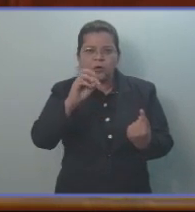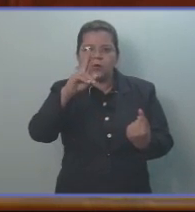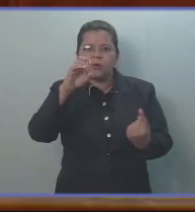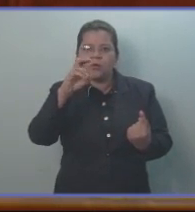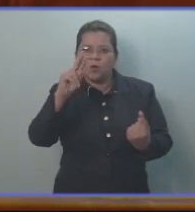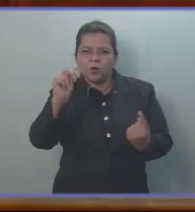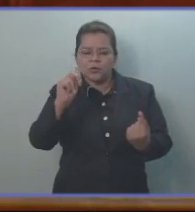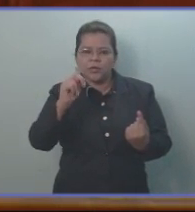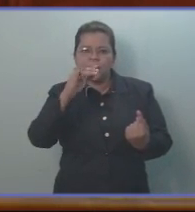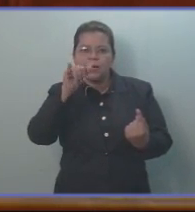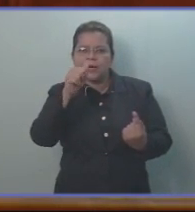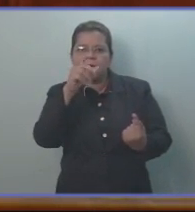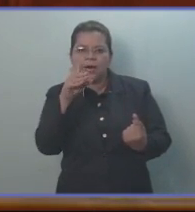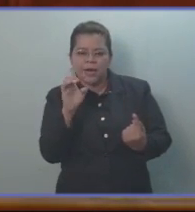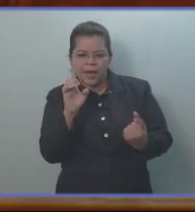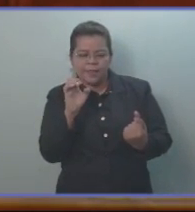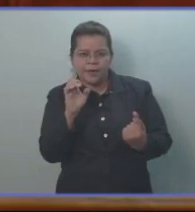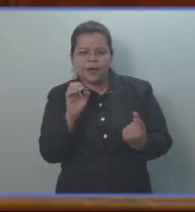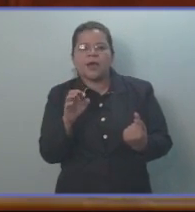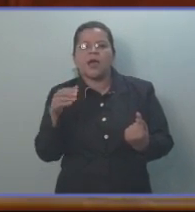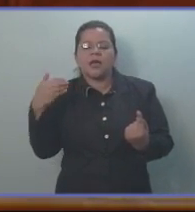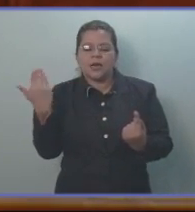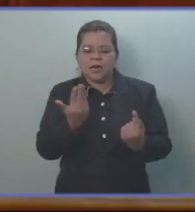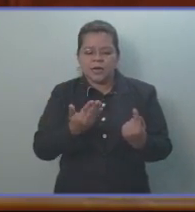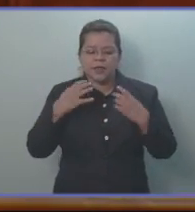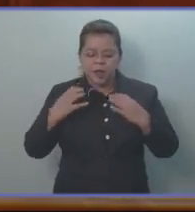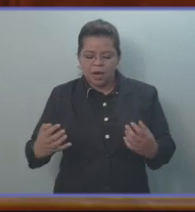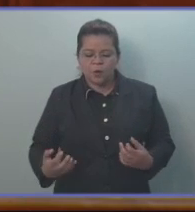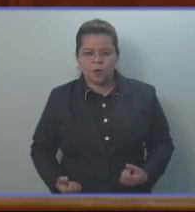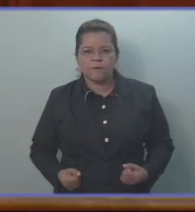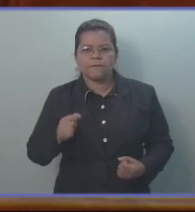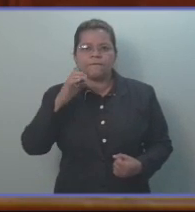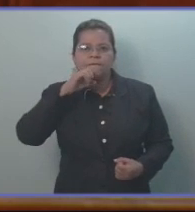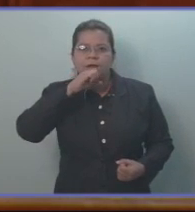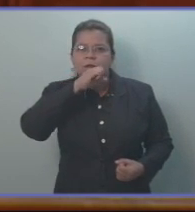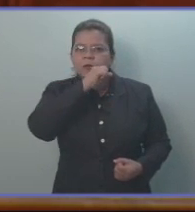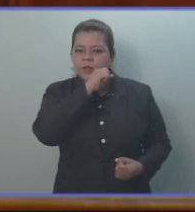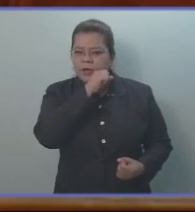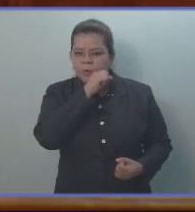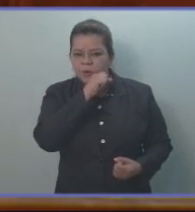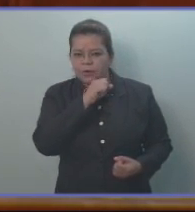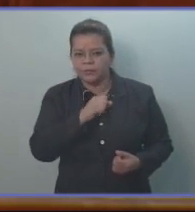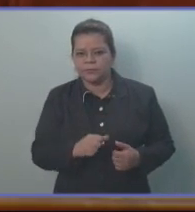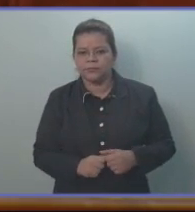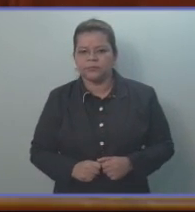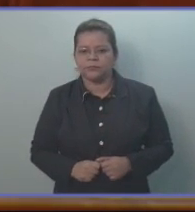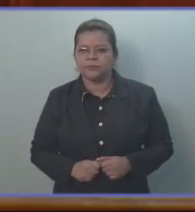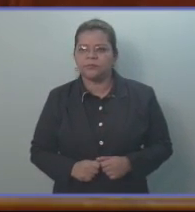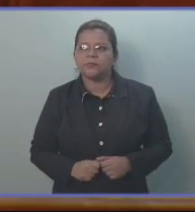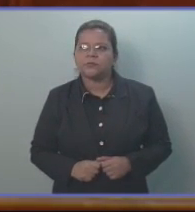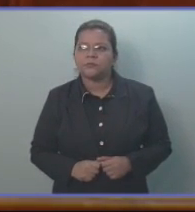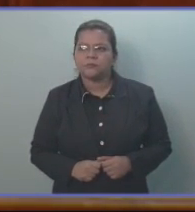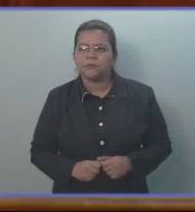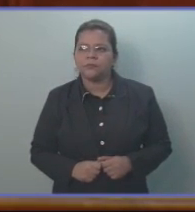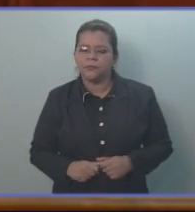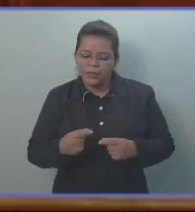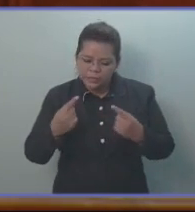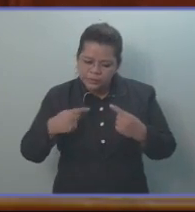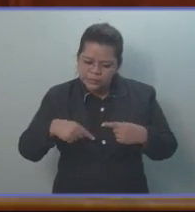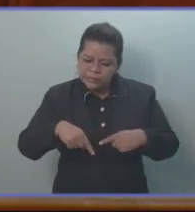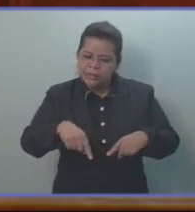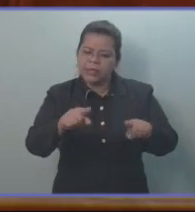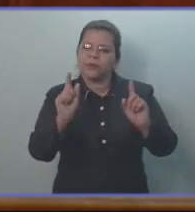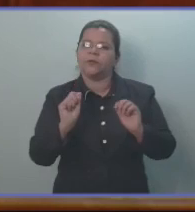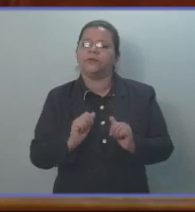Jade Brillante con gran cordón que le conferió el gobierno de la República de China-Taiwán. Sigo viajando en el